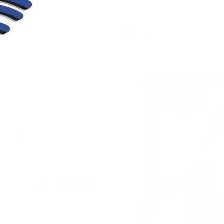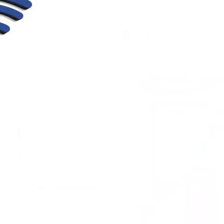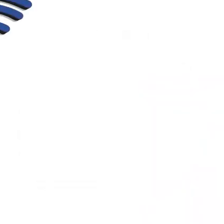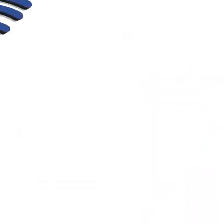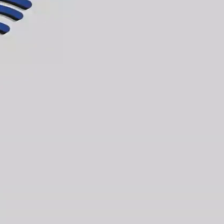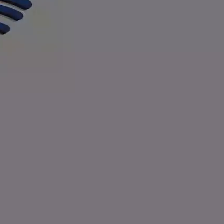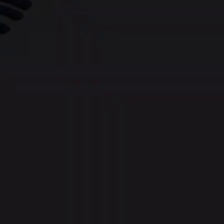fluya